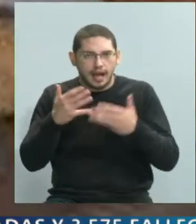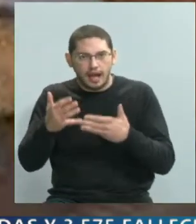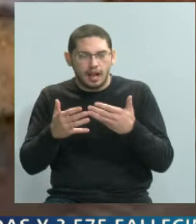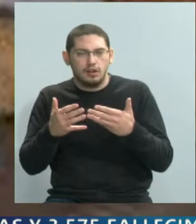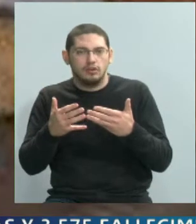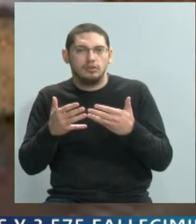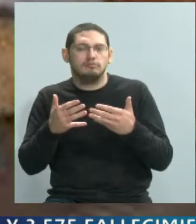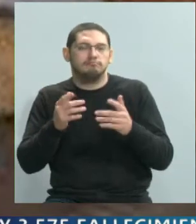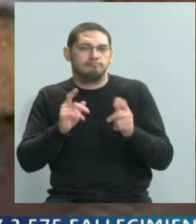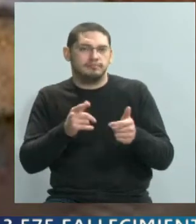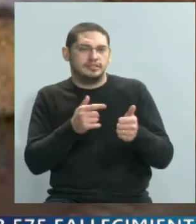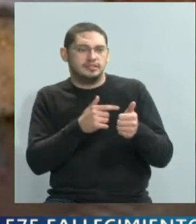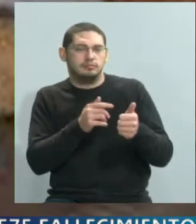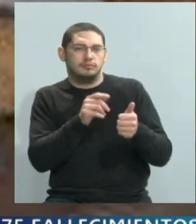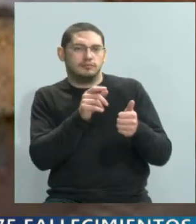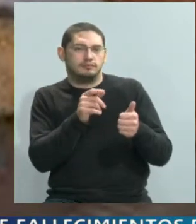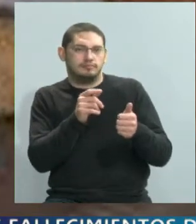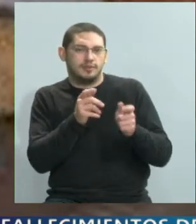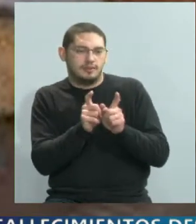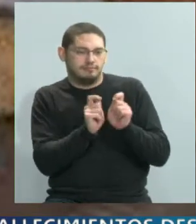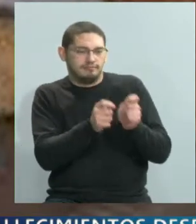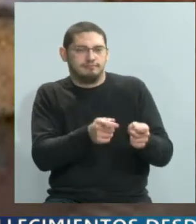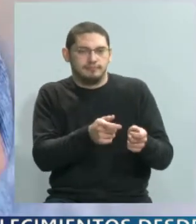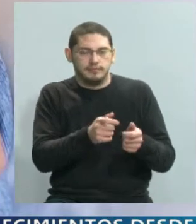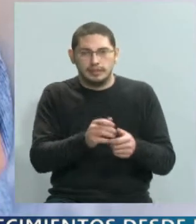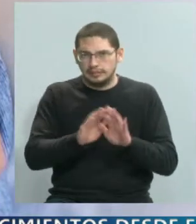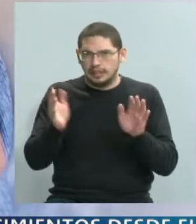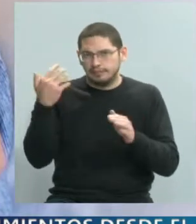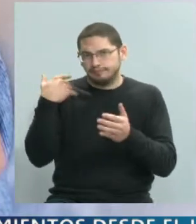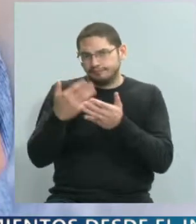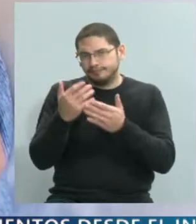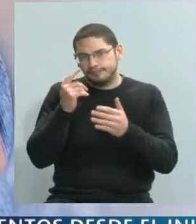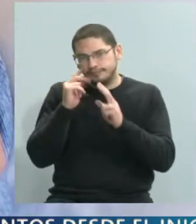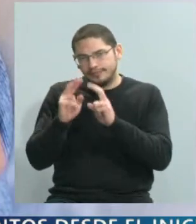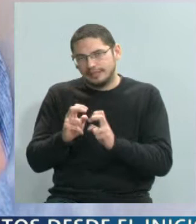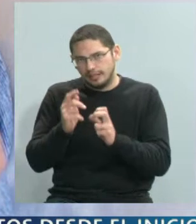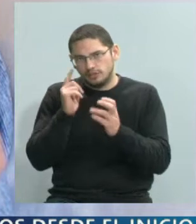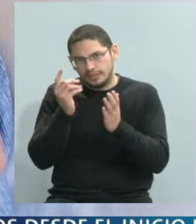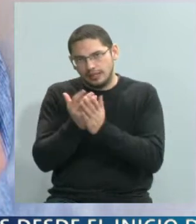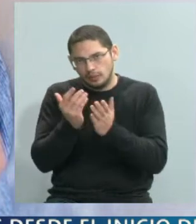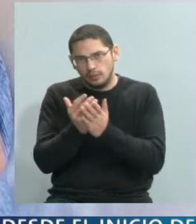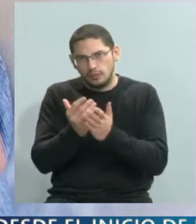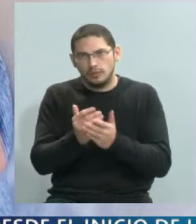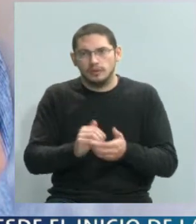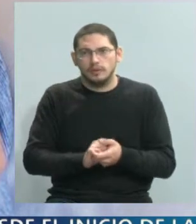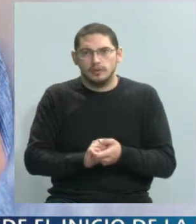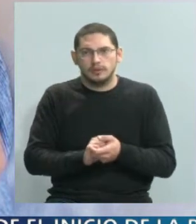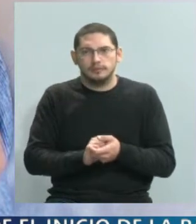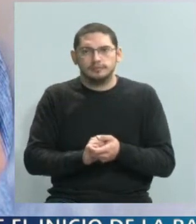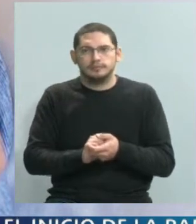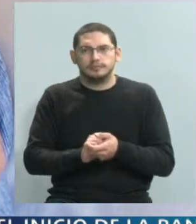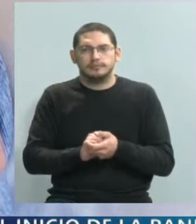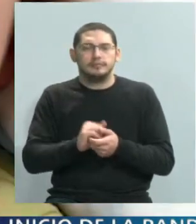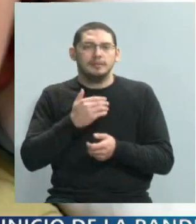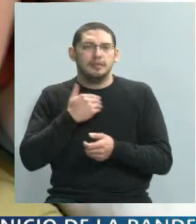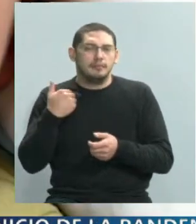se ha descubierto a lo largo de estos últimos años y en los estudios, en las mamás o